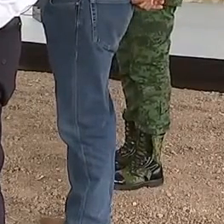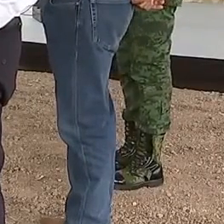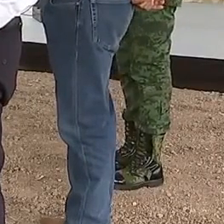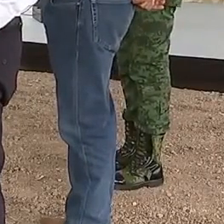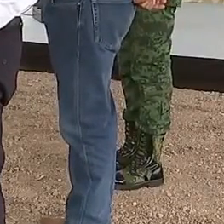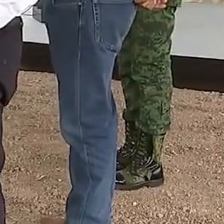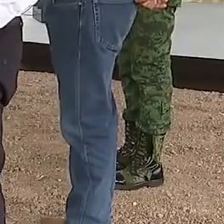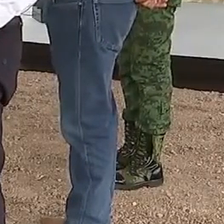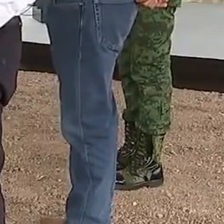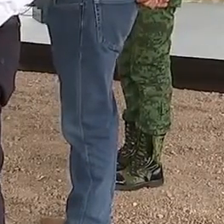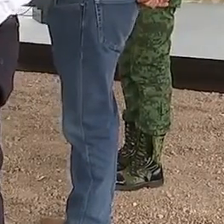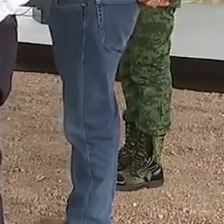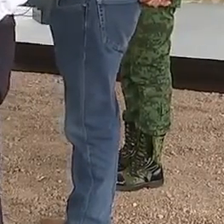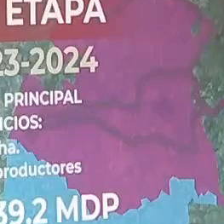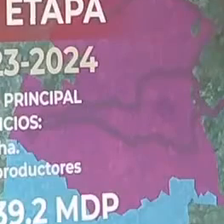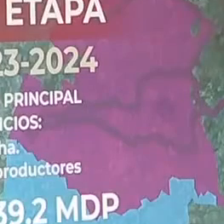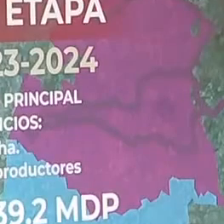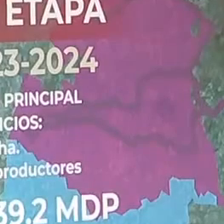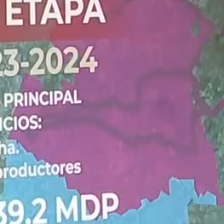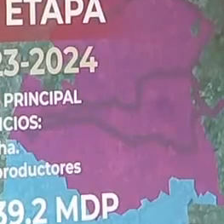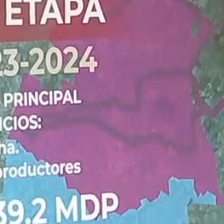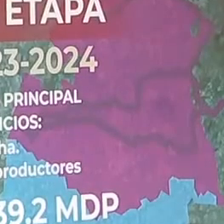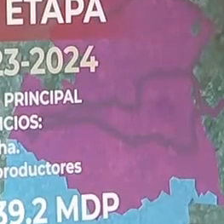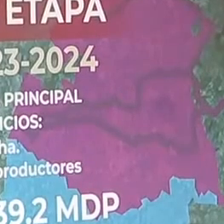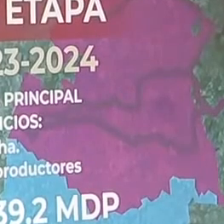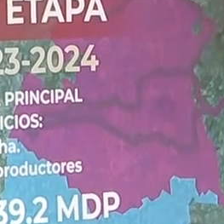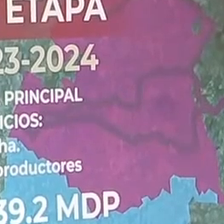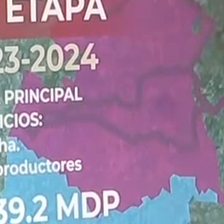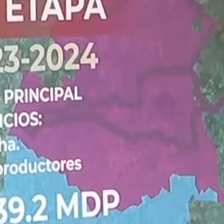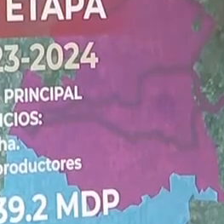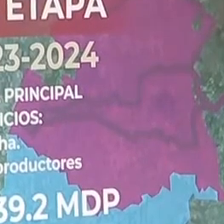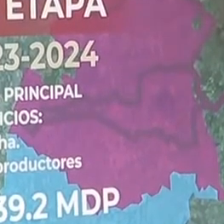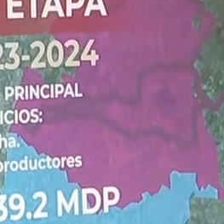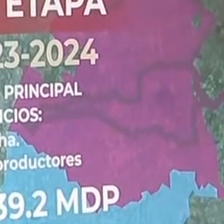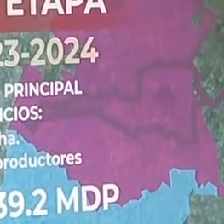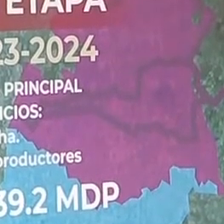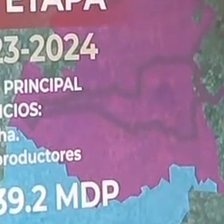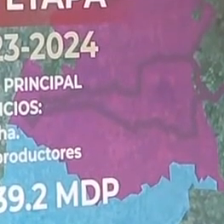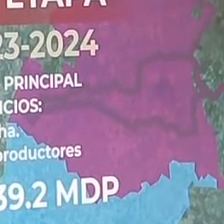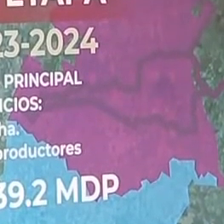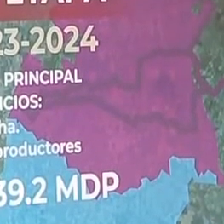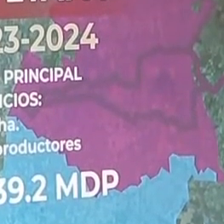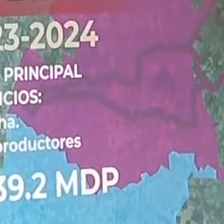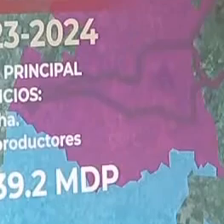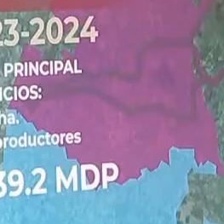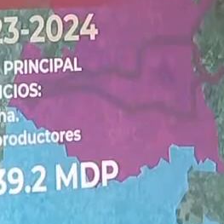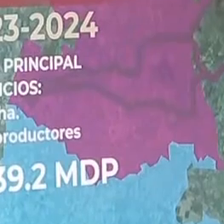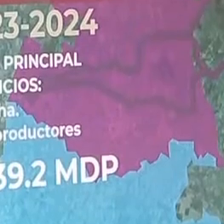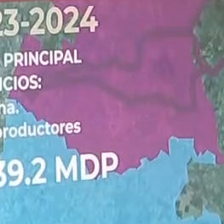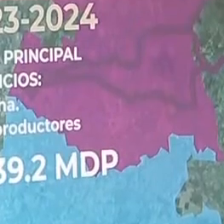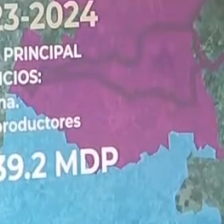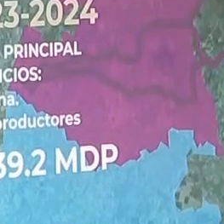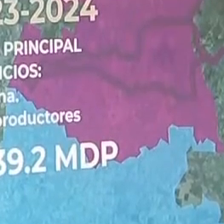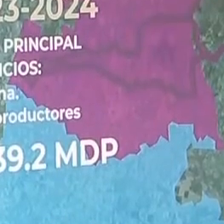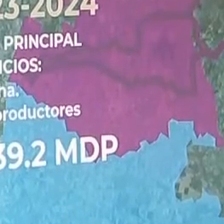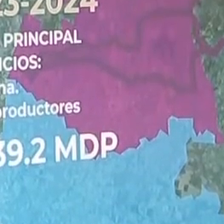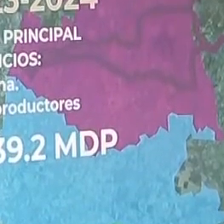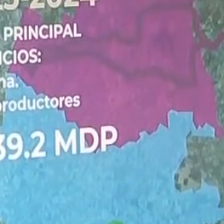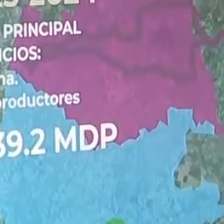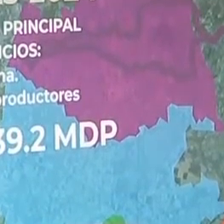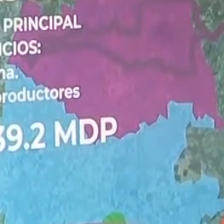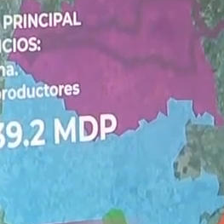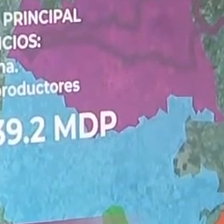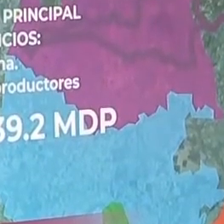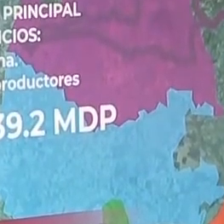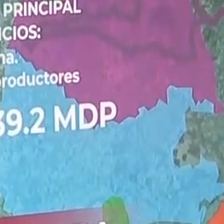inversión para este año fue de 660 millones de pesos, generamos 615 empleados. De notar